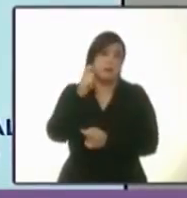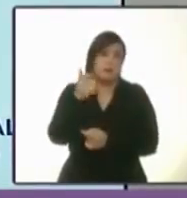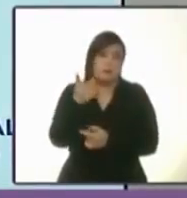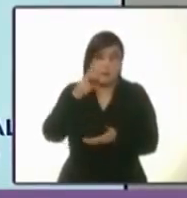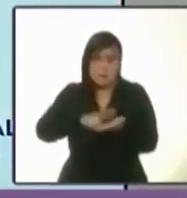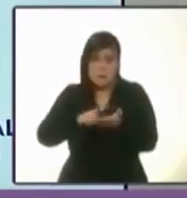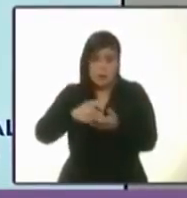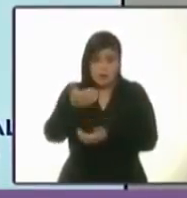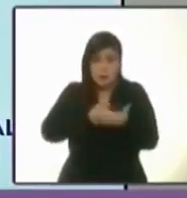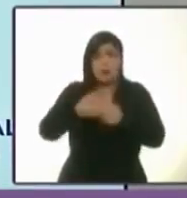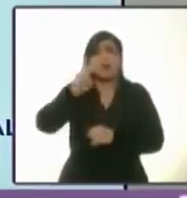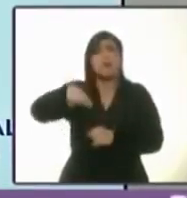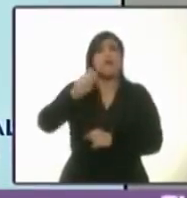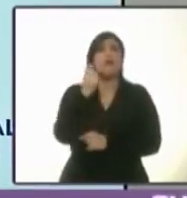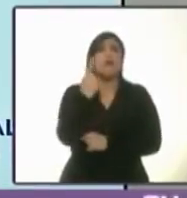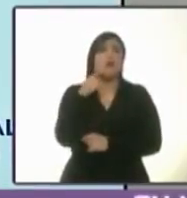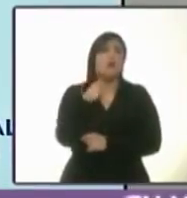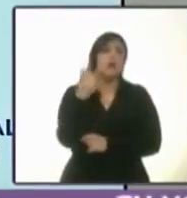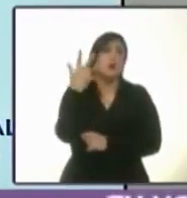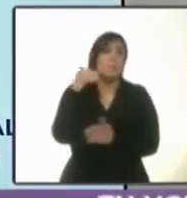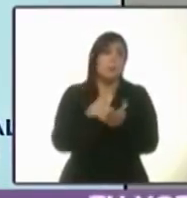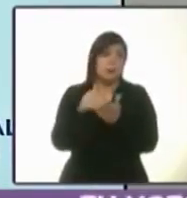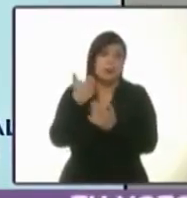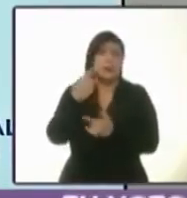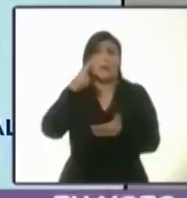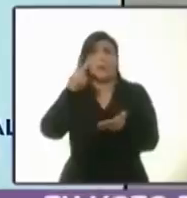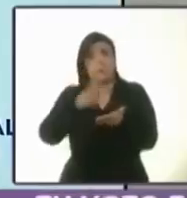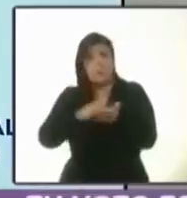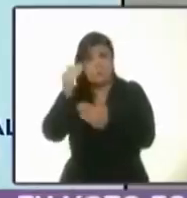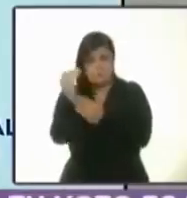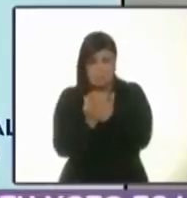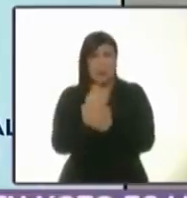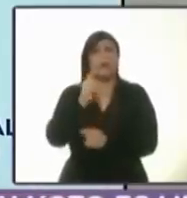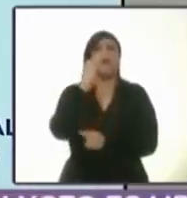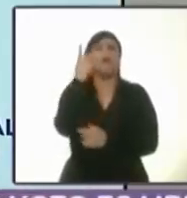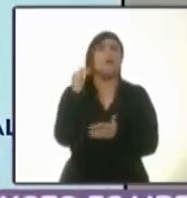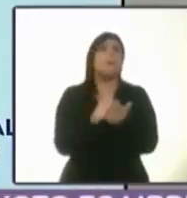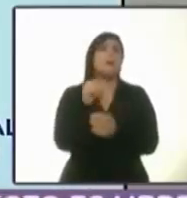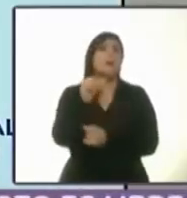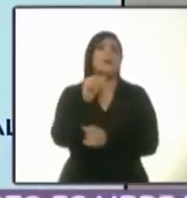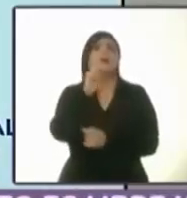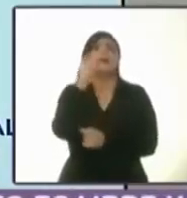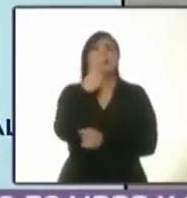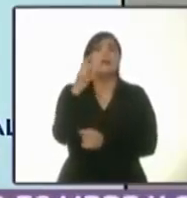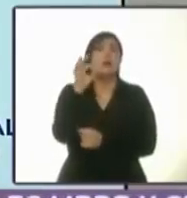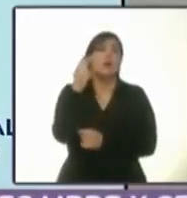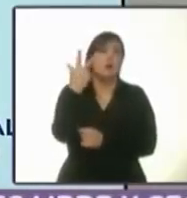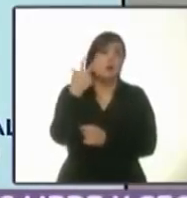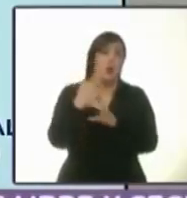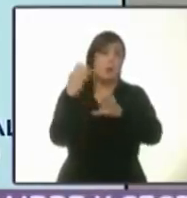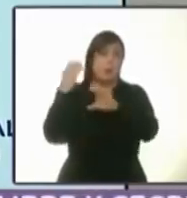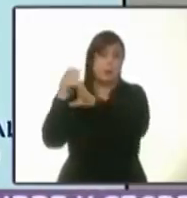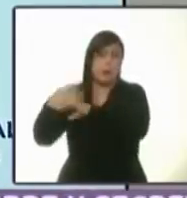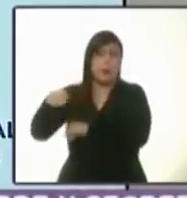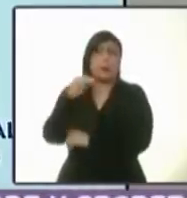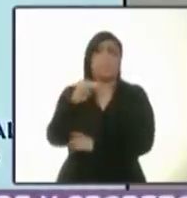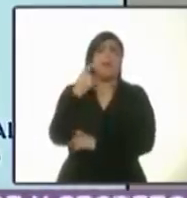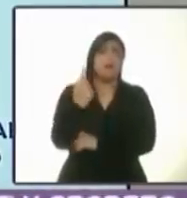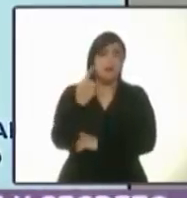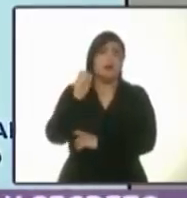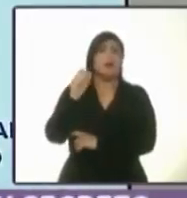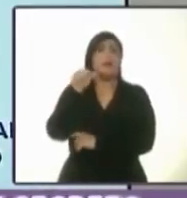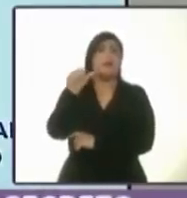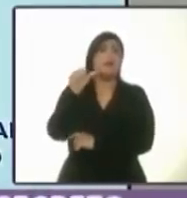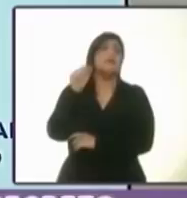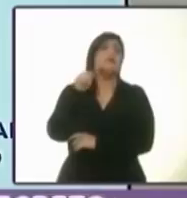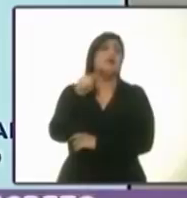su valor comercial era de 1.5 millones de pesos. 2016, 148 autobuses de M1, 16